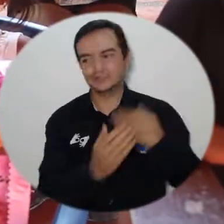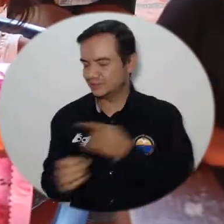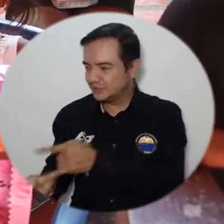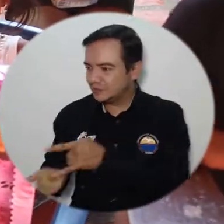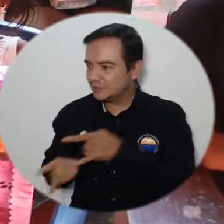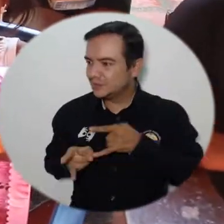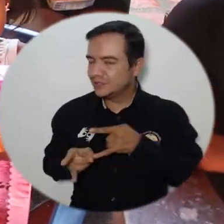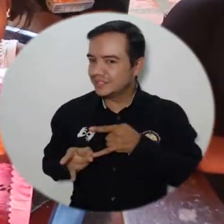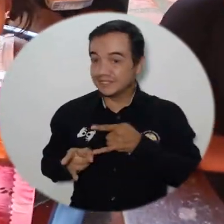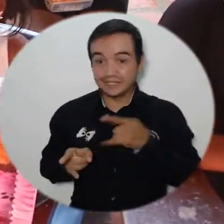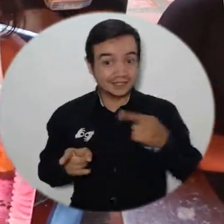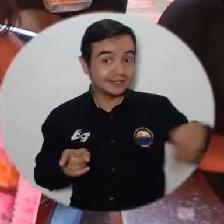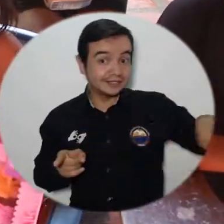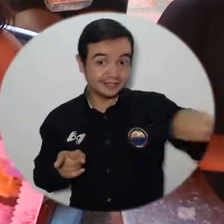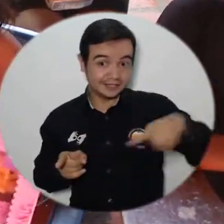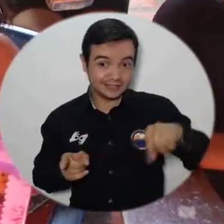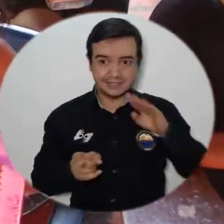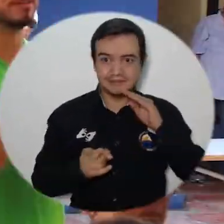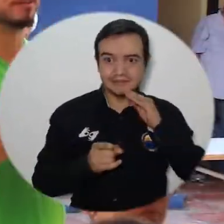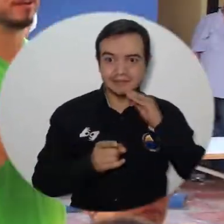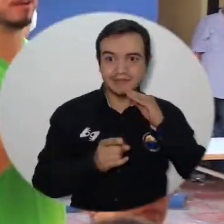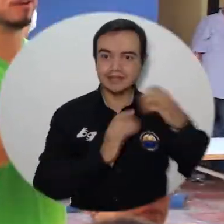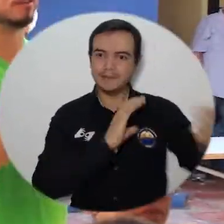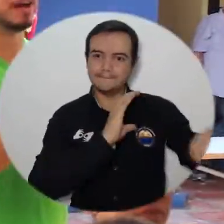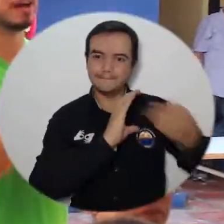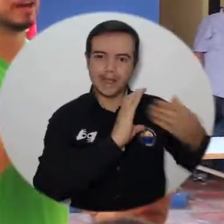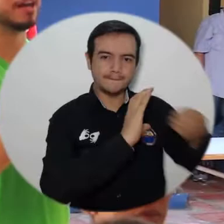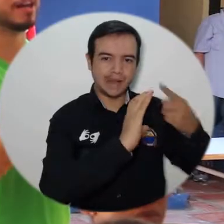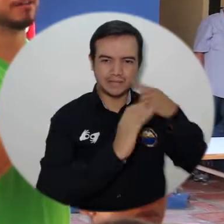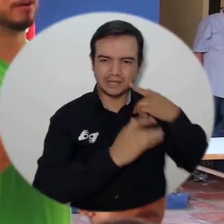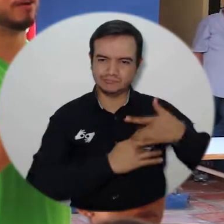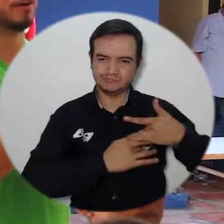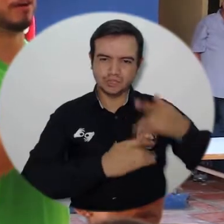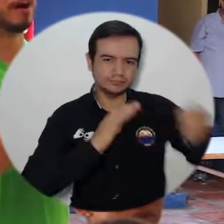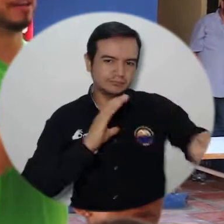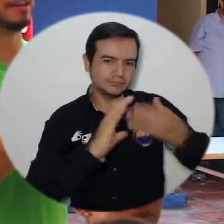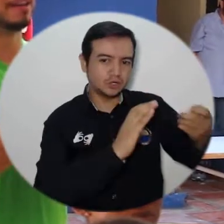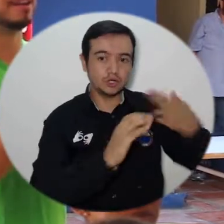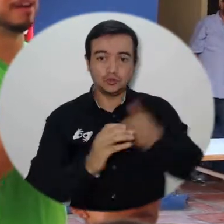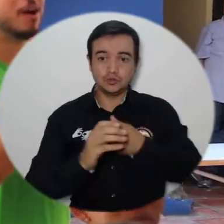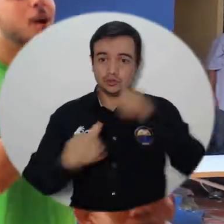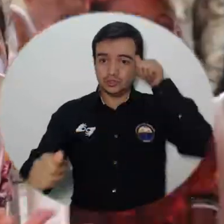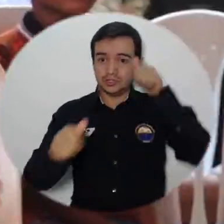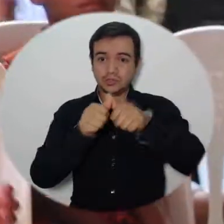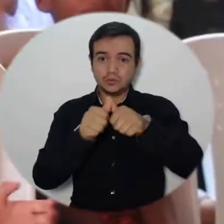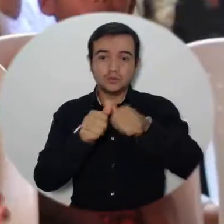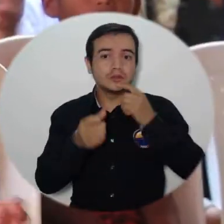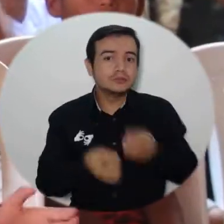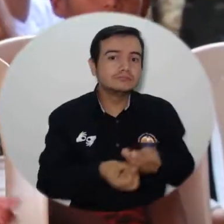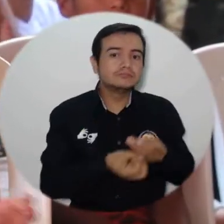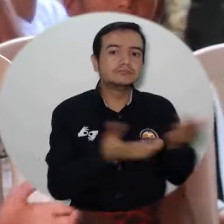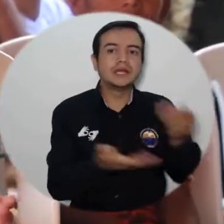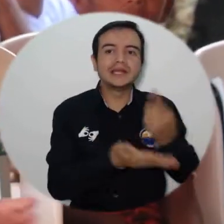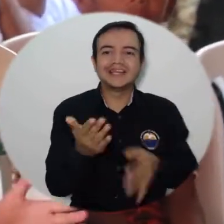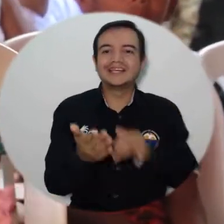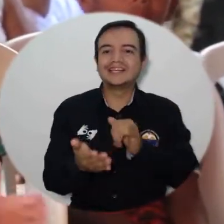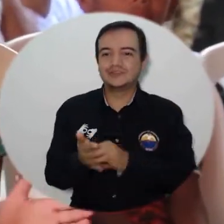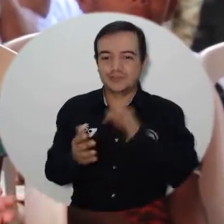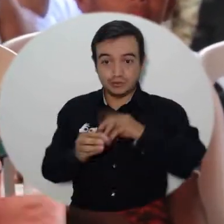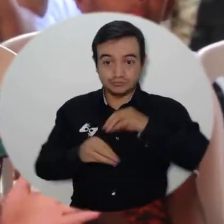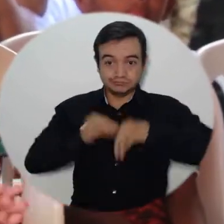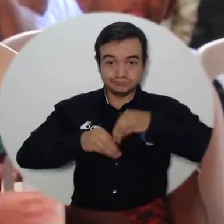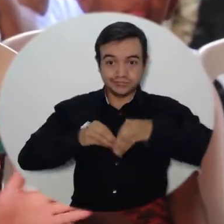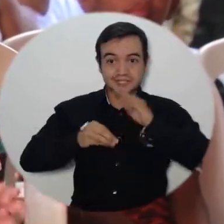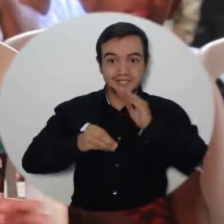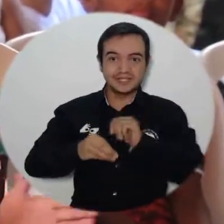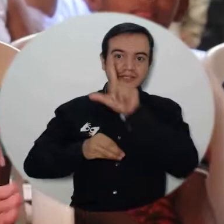Todos los que digamos realicen esas primeras donaciones recibirán ese souvenir realizado por nuestros niños